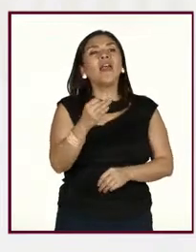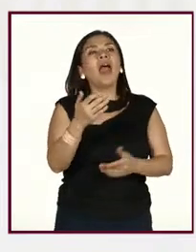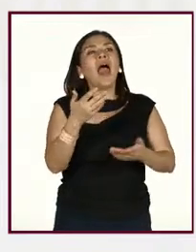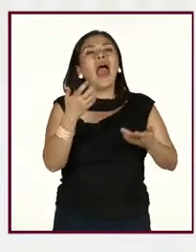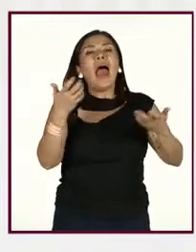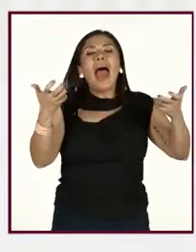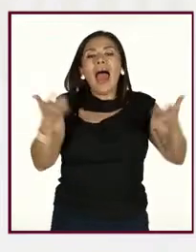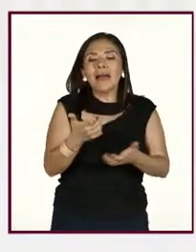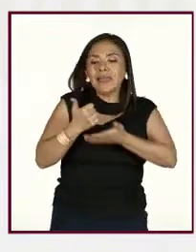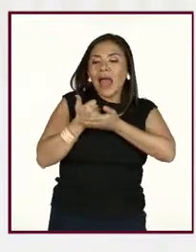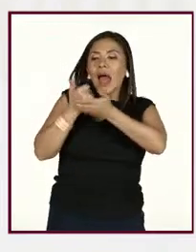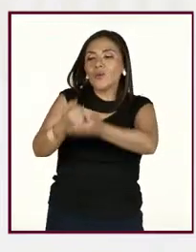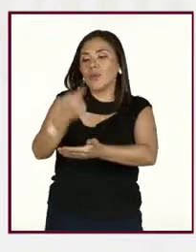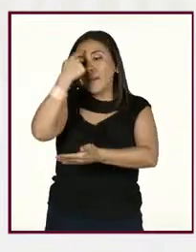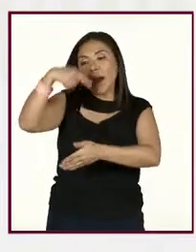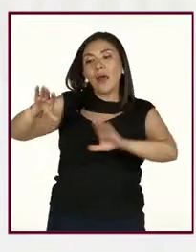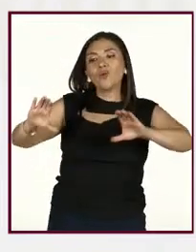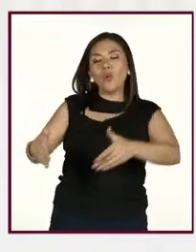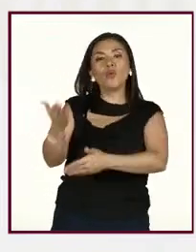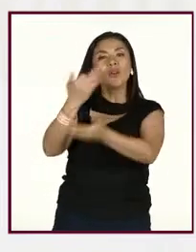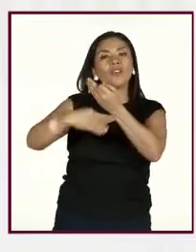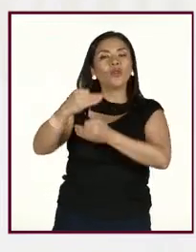contribución a la comunidad.